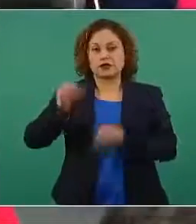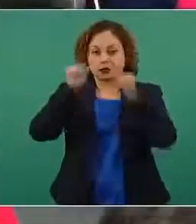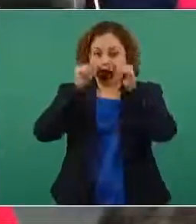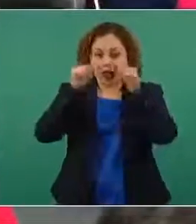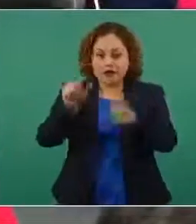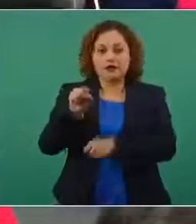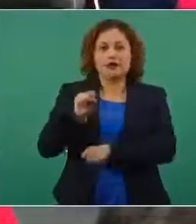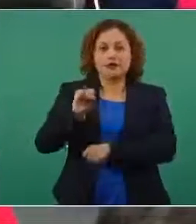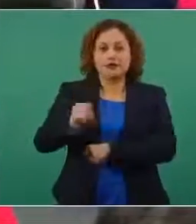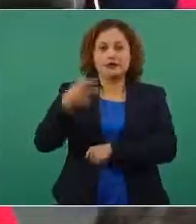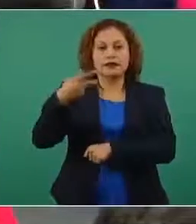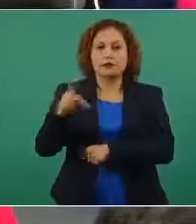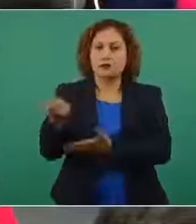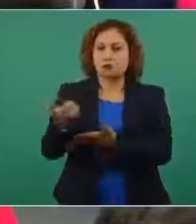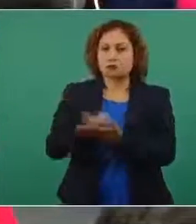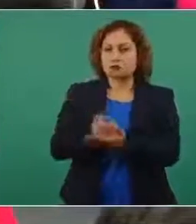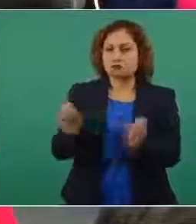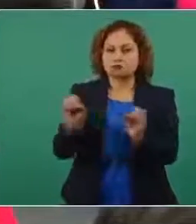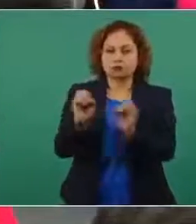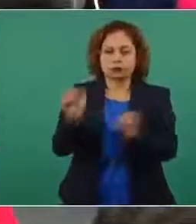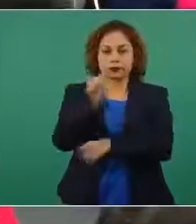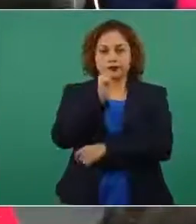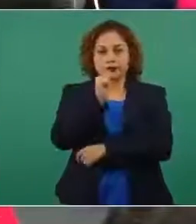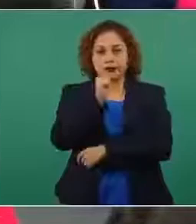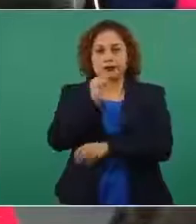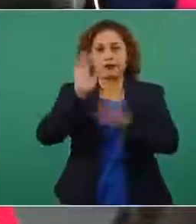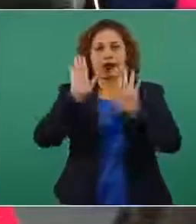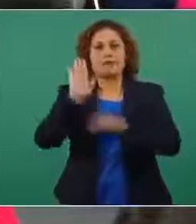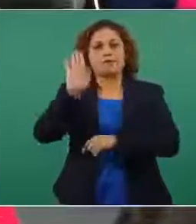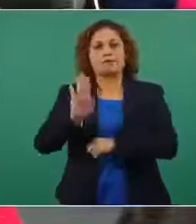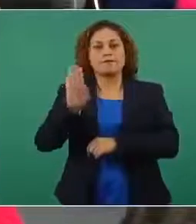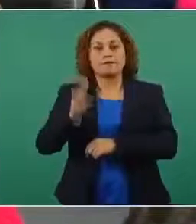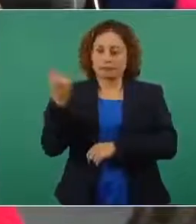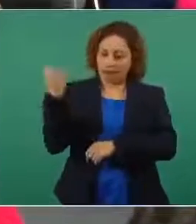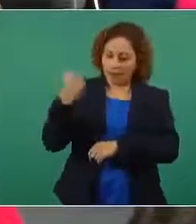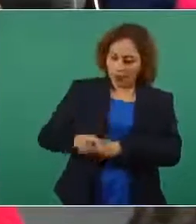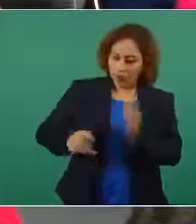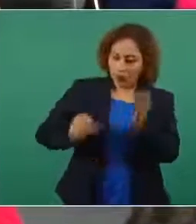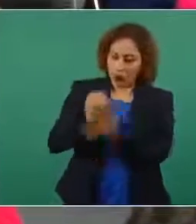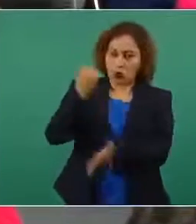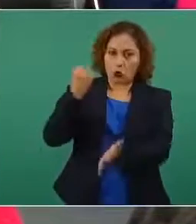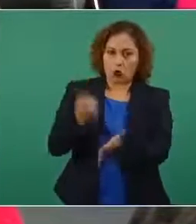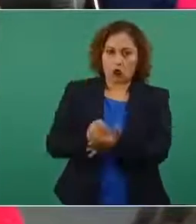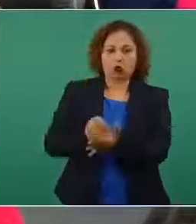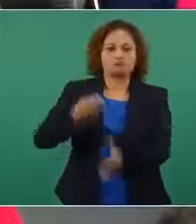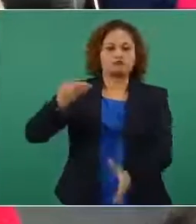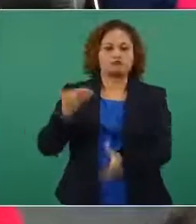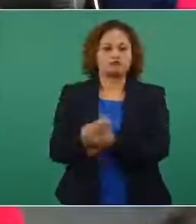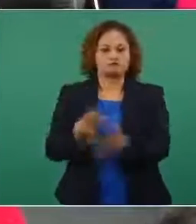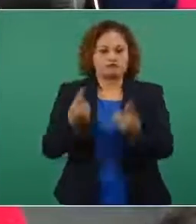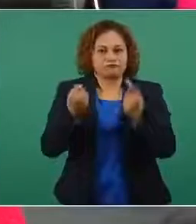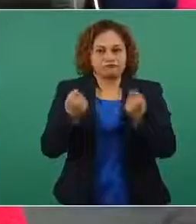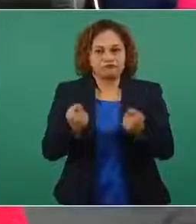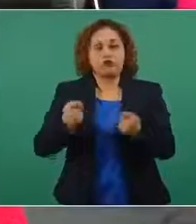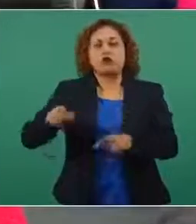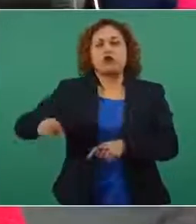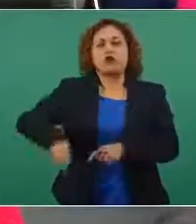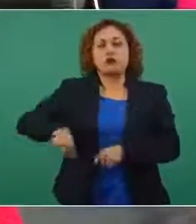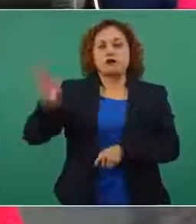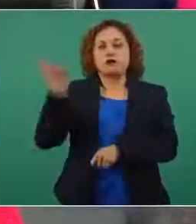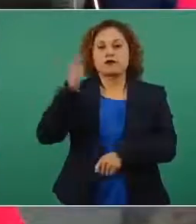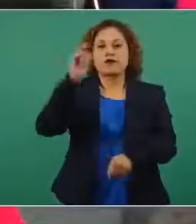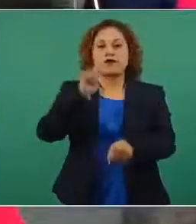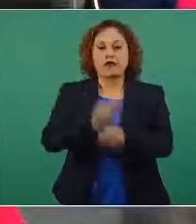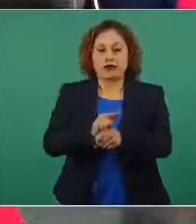no les llegan las pensiones se está desacatando esta orden esta sentencia el gobierno federal la desacata